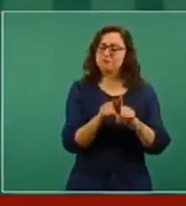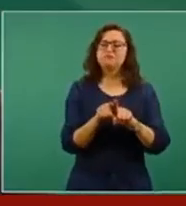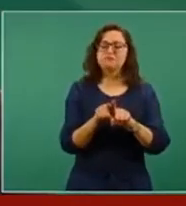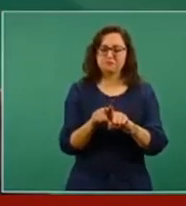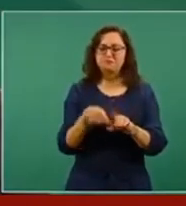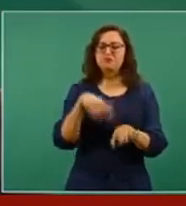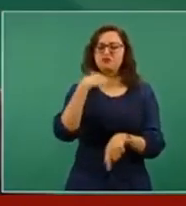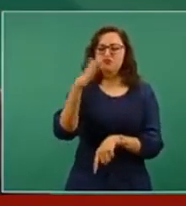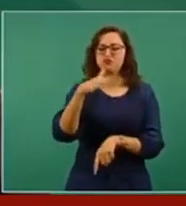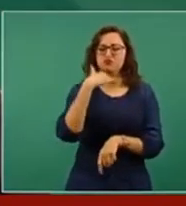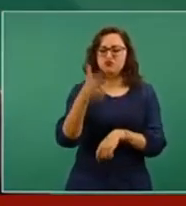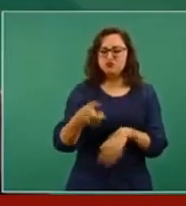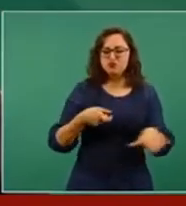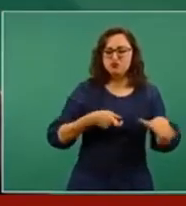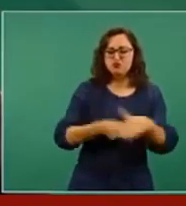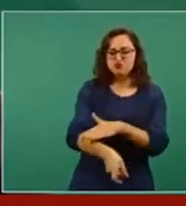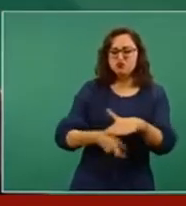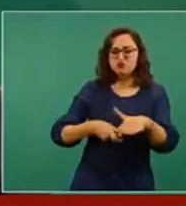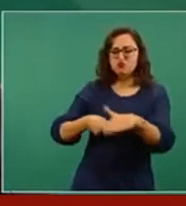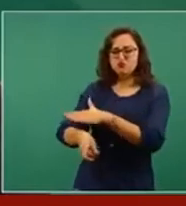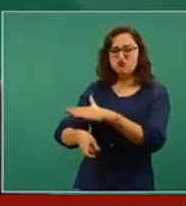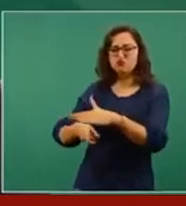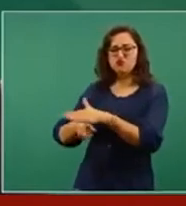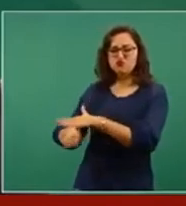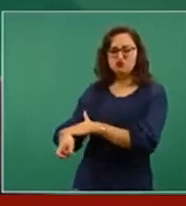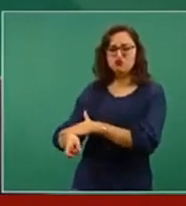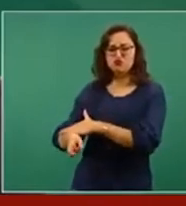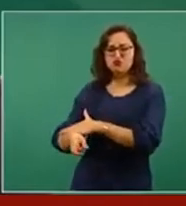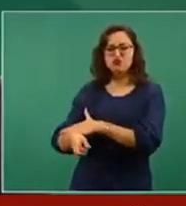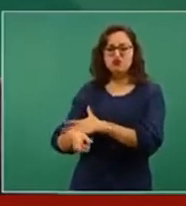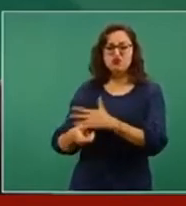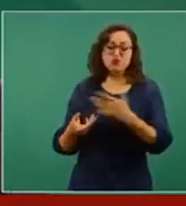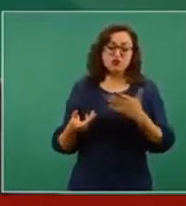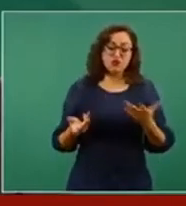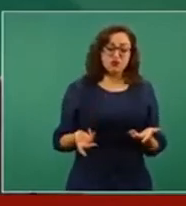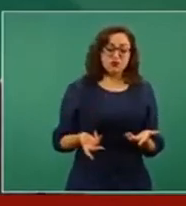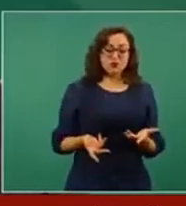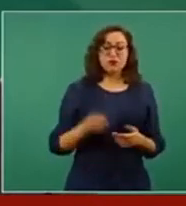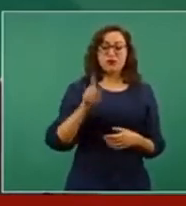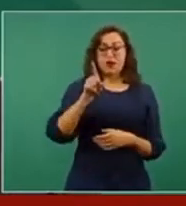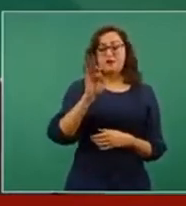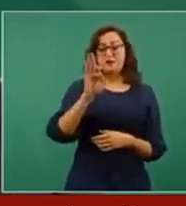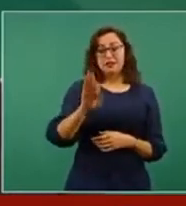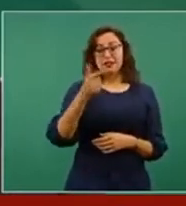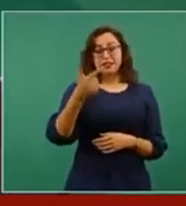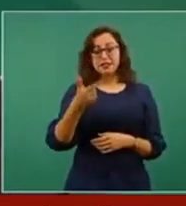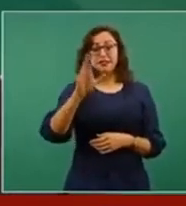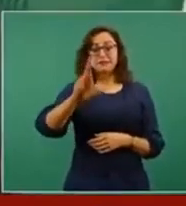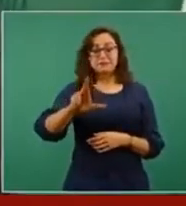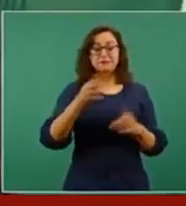es parte de las investigaciones que tiene la fiscalía